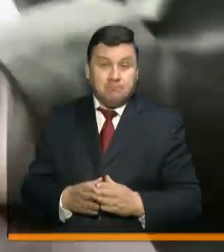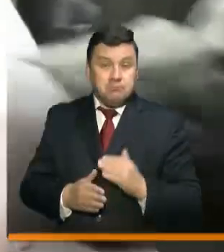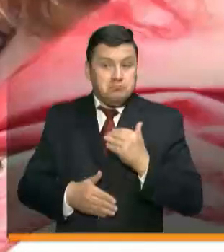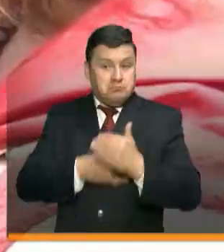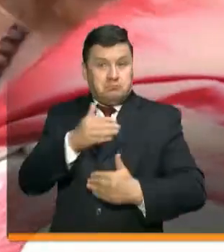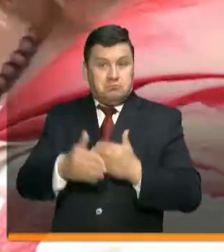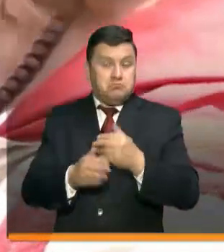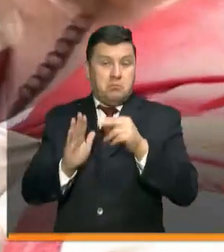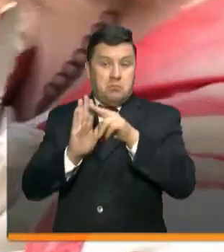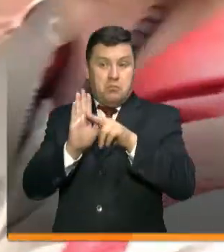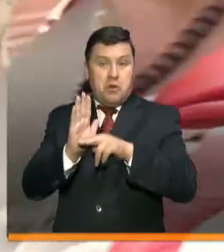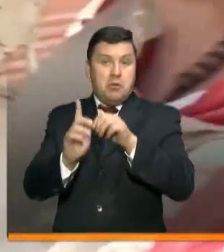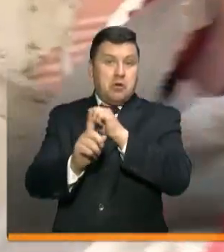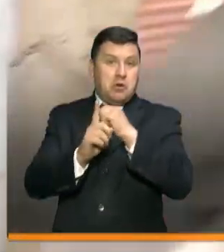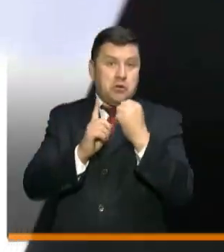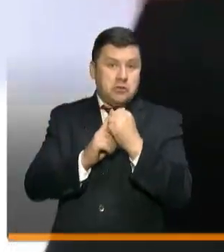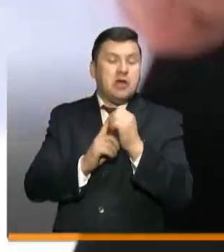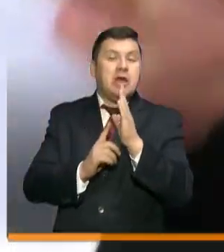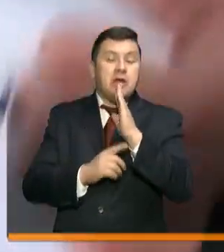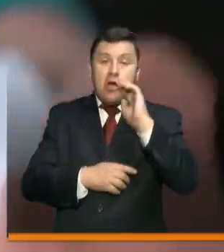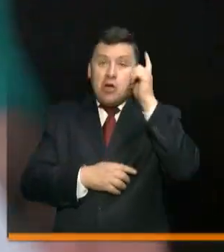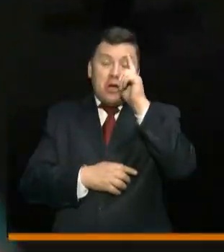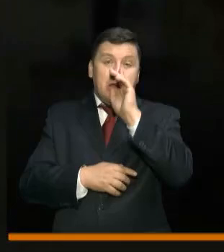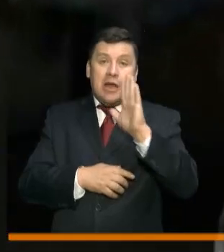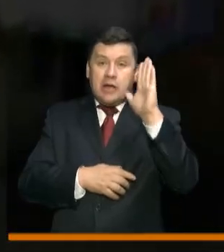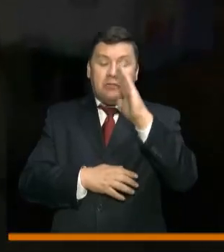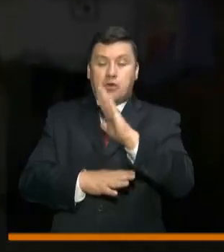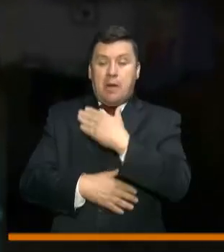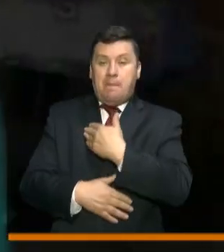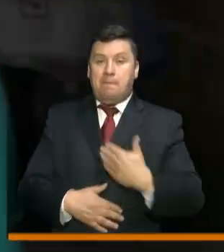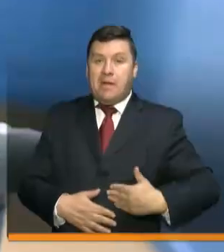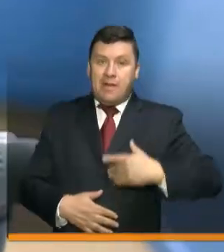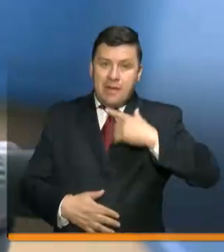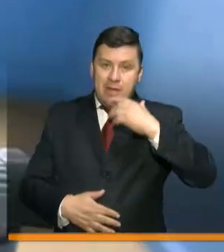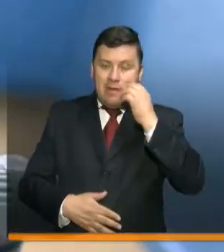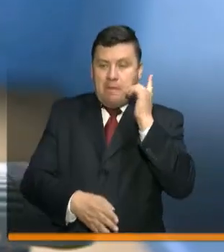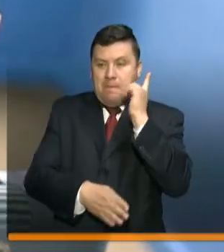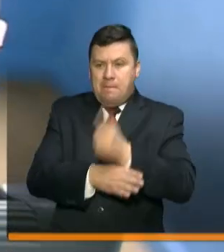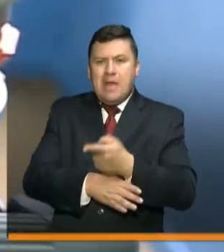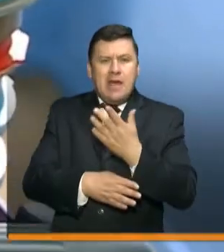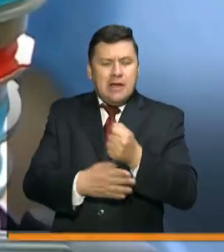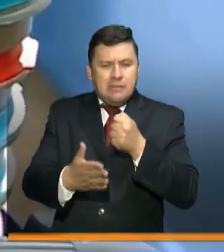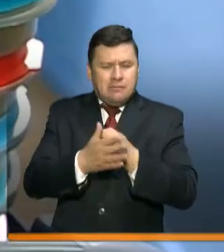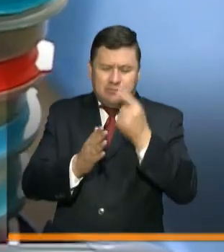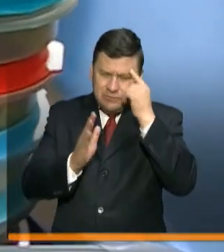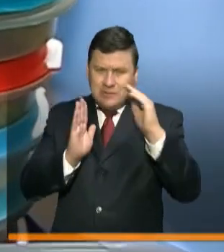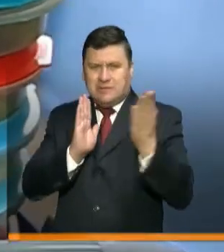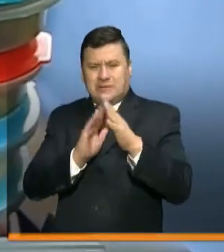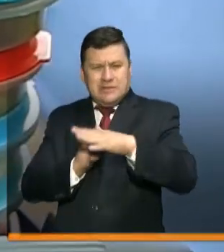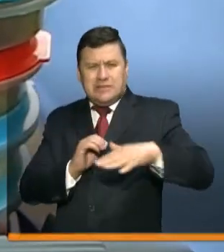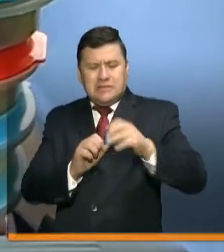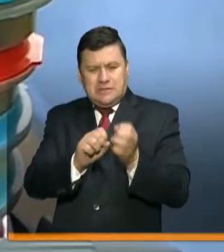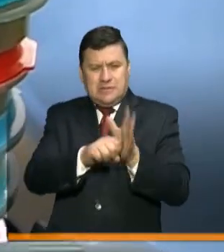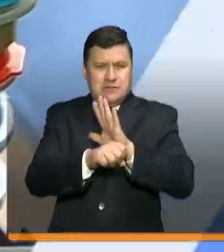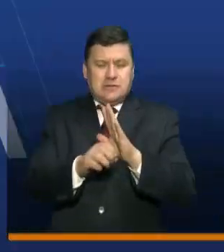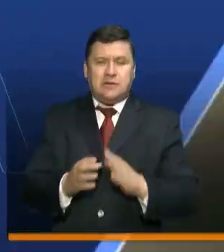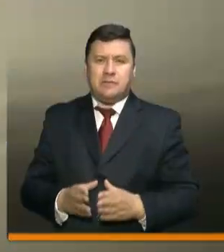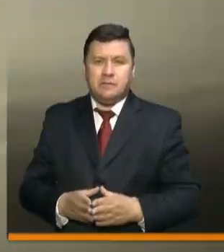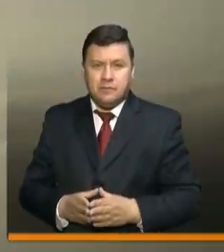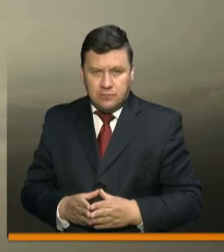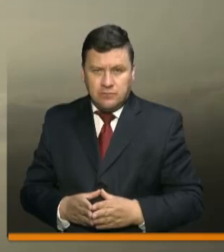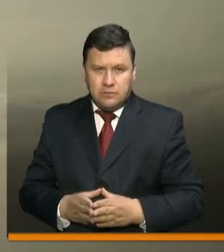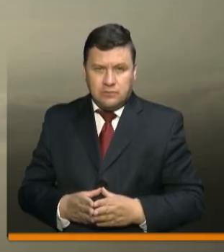avanzan los programas sociales que adelanta el gobierno del presidente Iván Duque para enfrentar la pandemia del coronavirus.